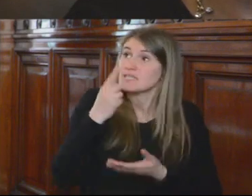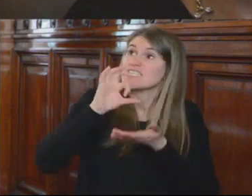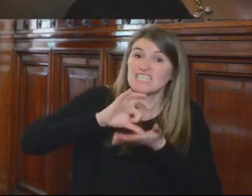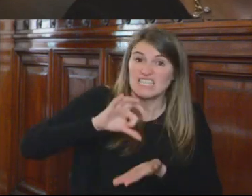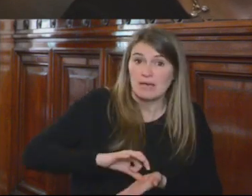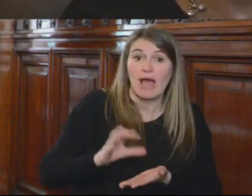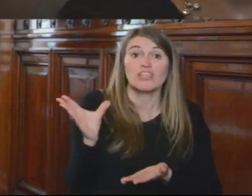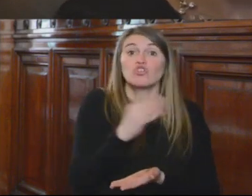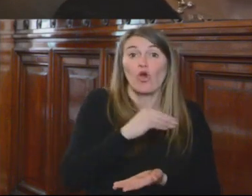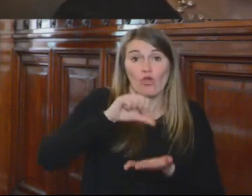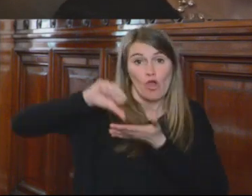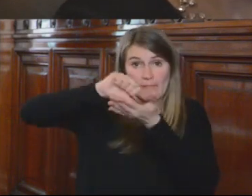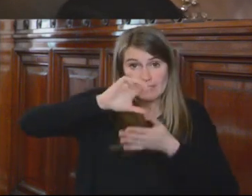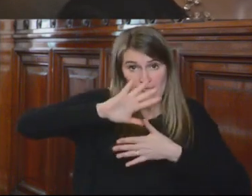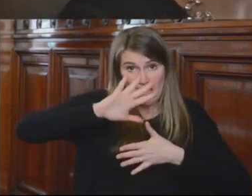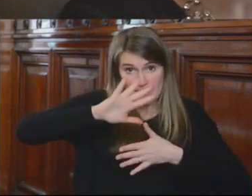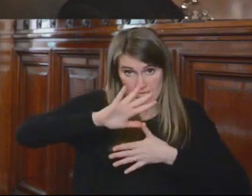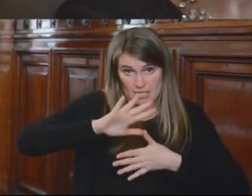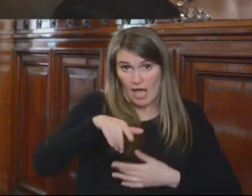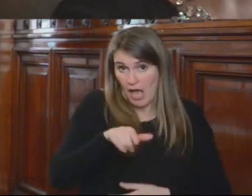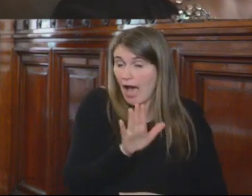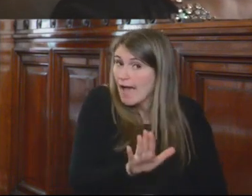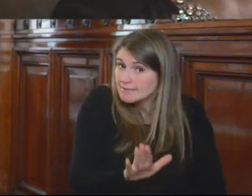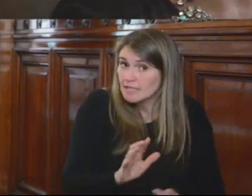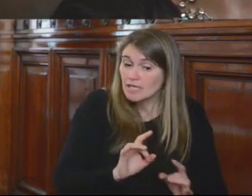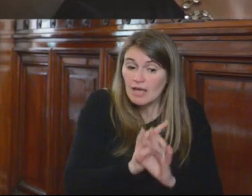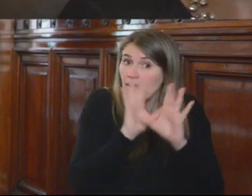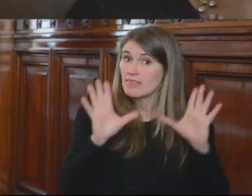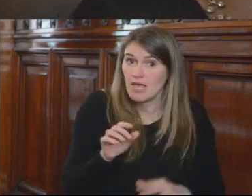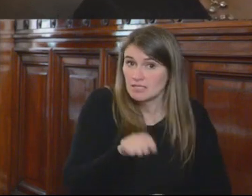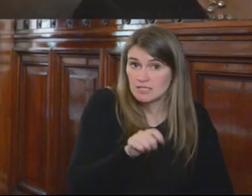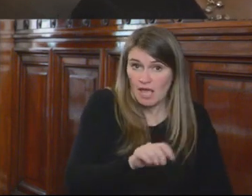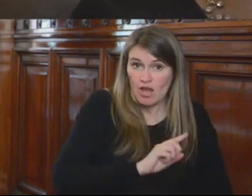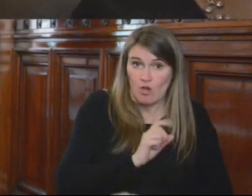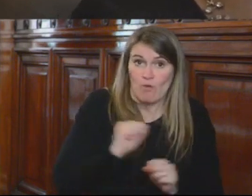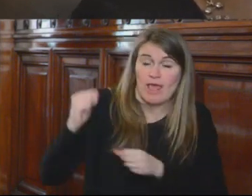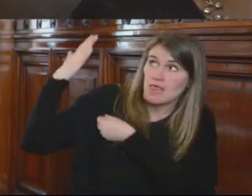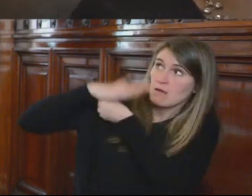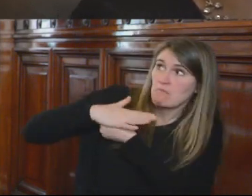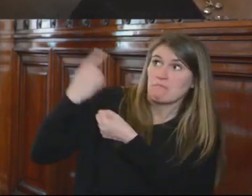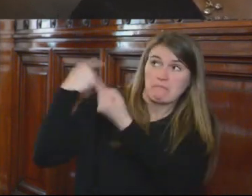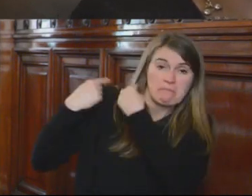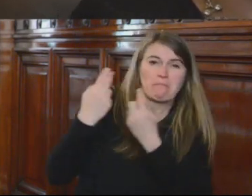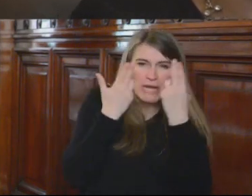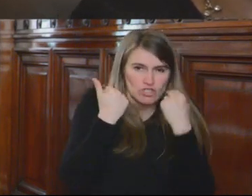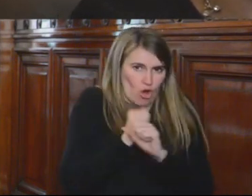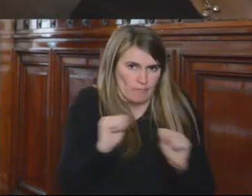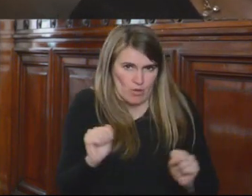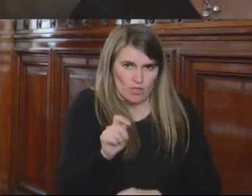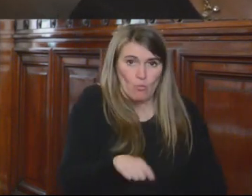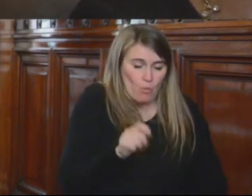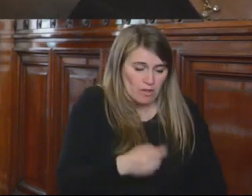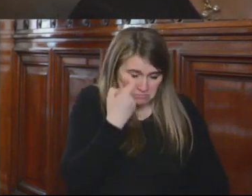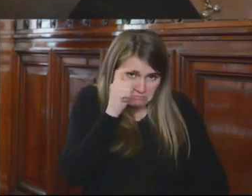relación a la provisionalidad de jueces como la Corte se expide, aún así en esos casos se ha resuelto